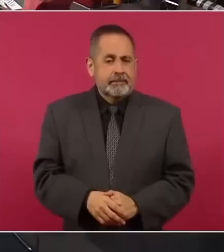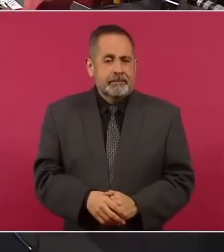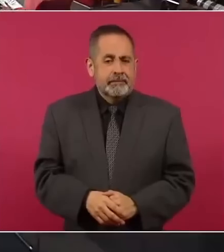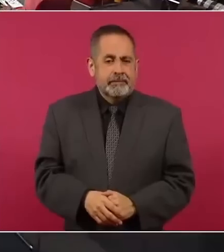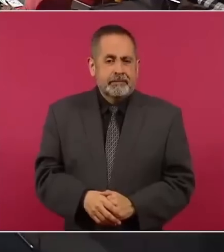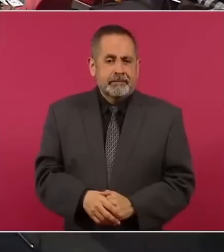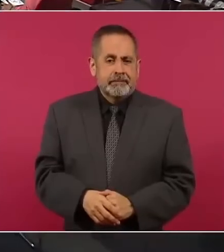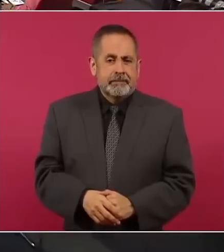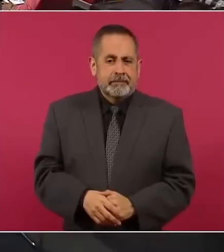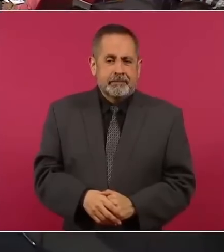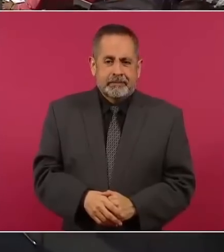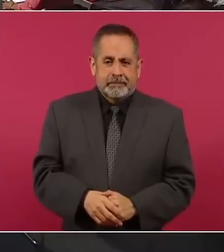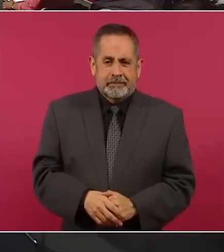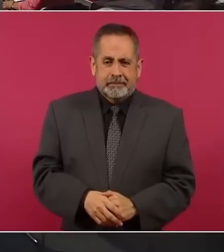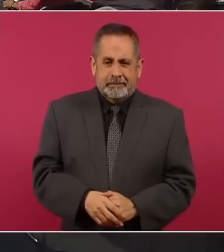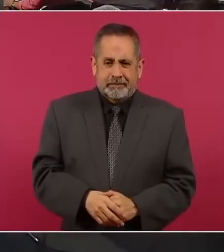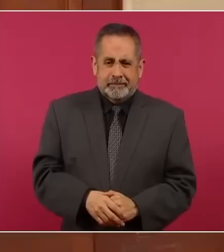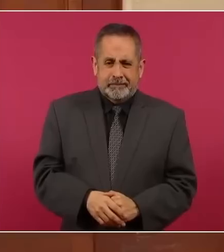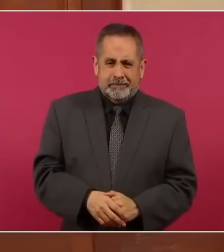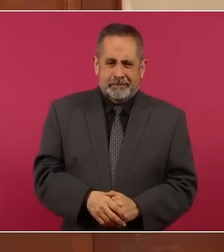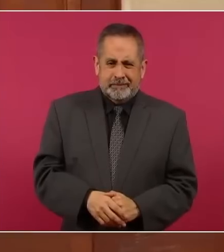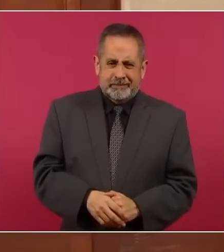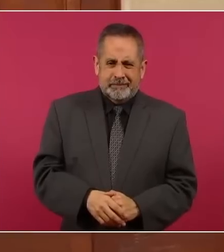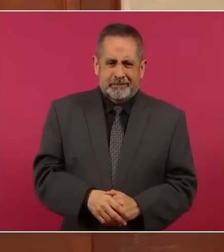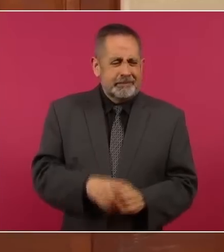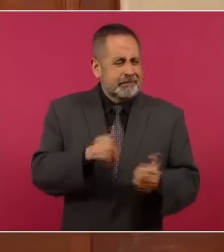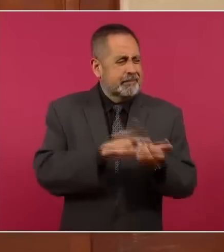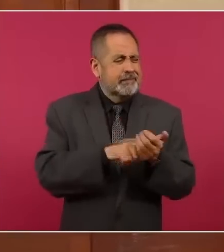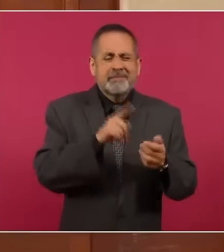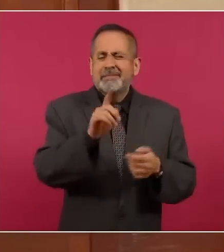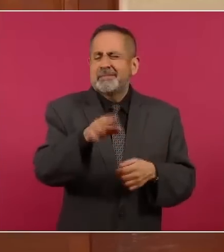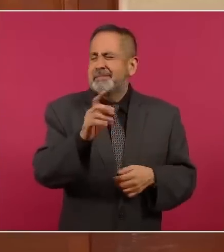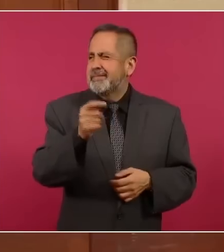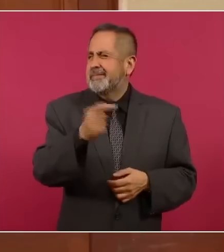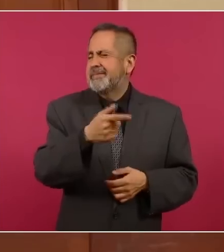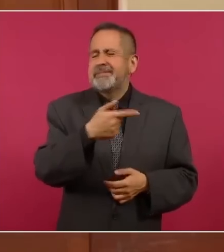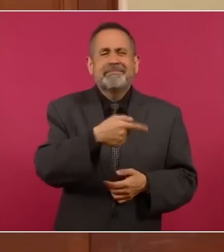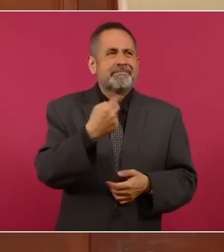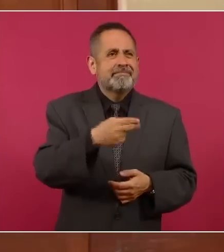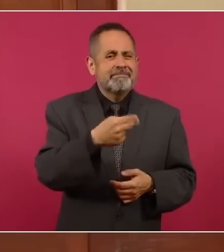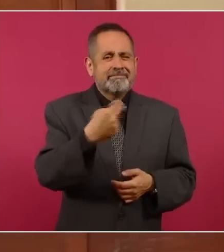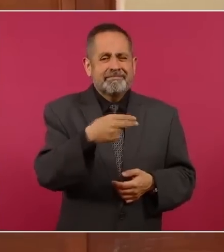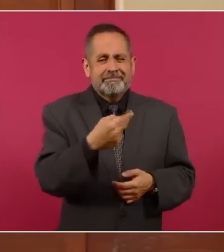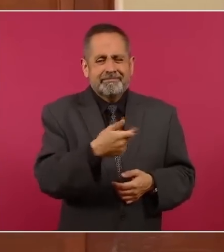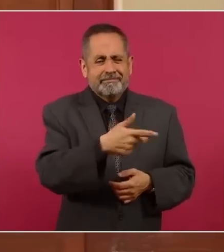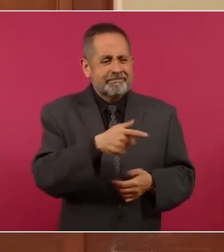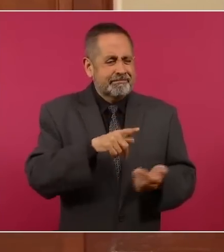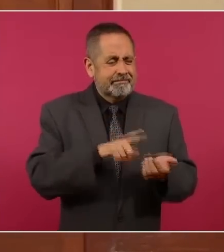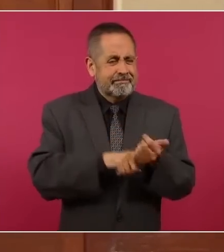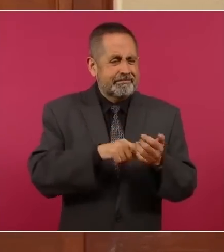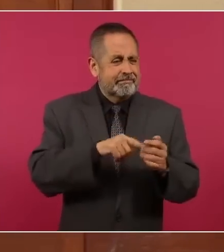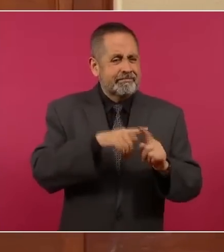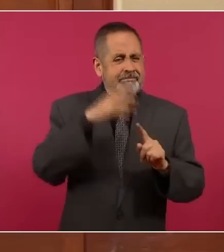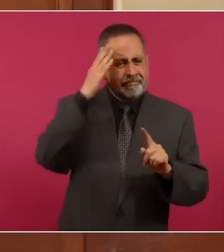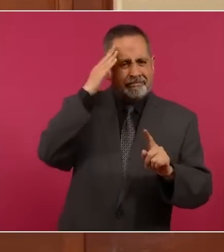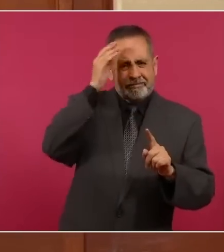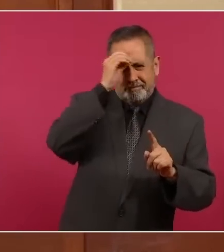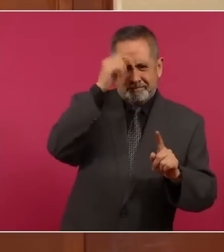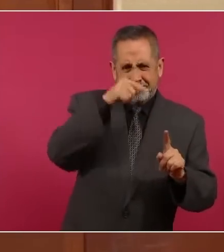son… sí, pero son como dirigentes de opinión,